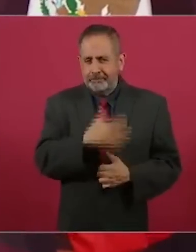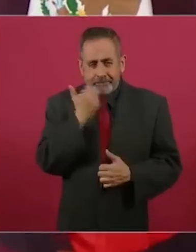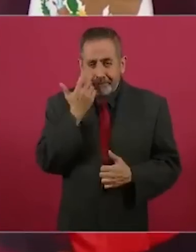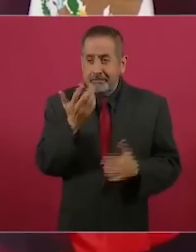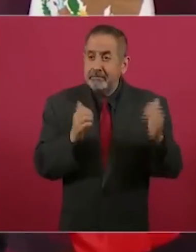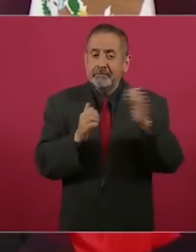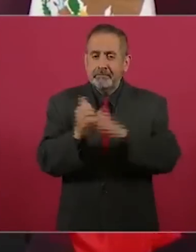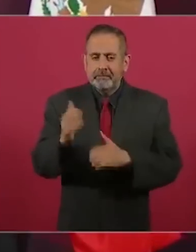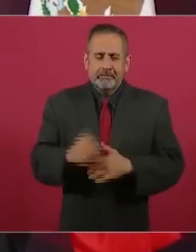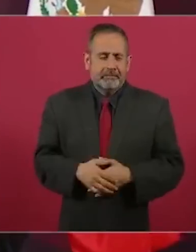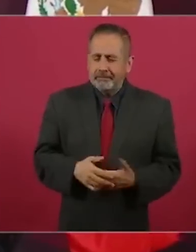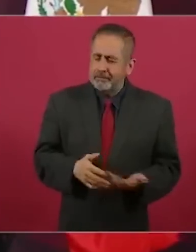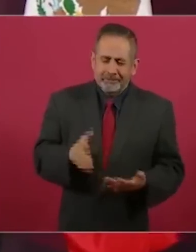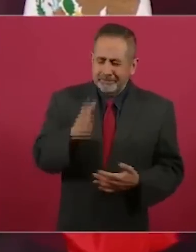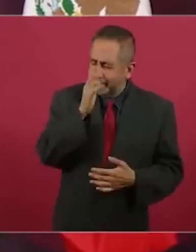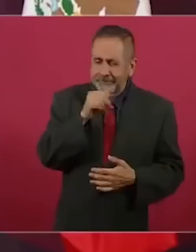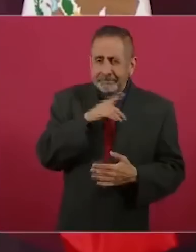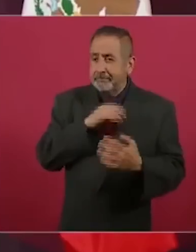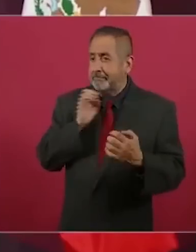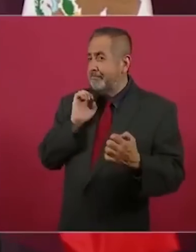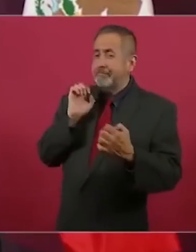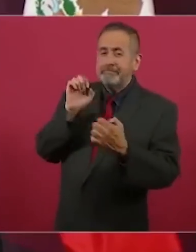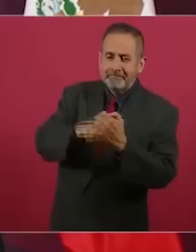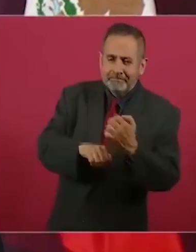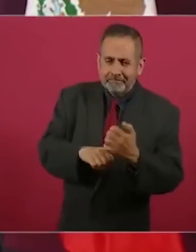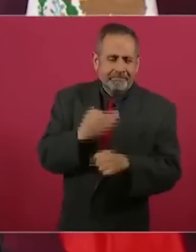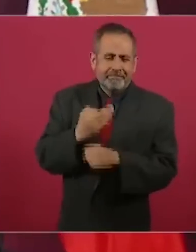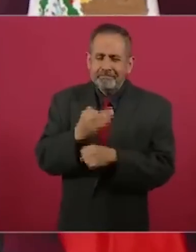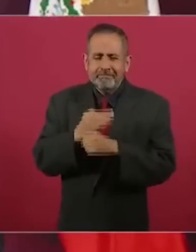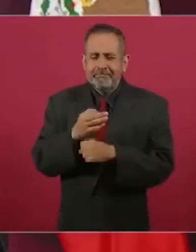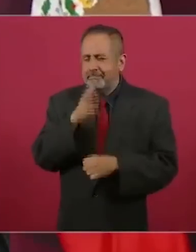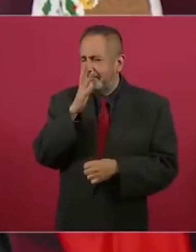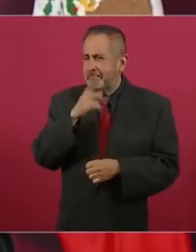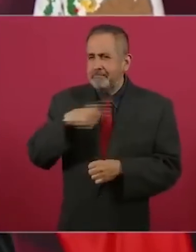Es que no se puede ya a estas alturas.